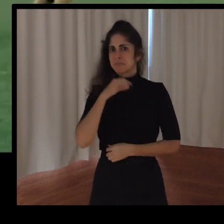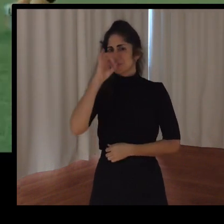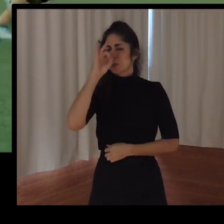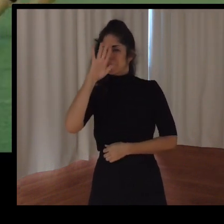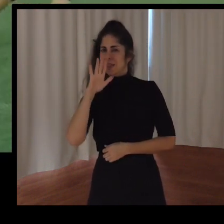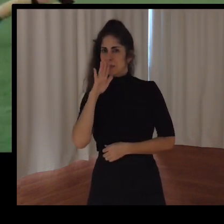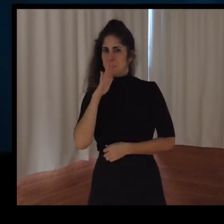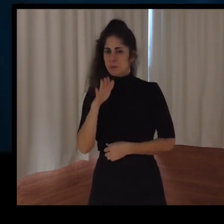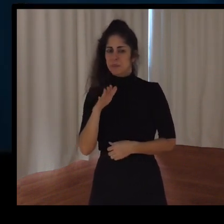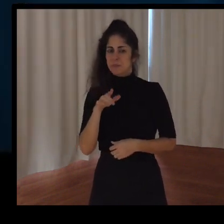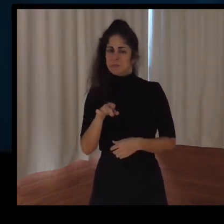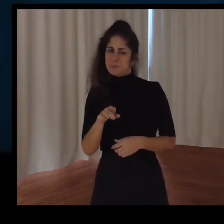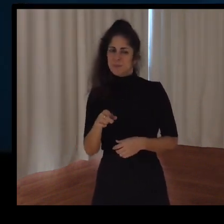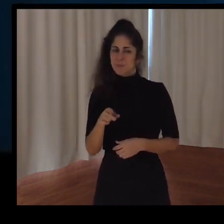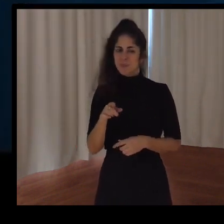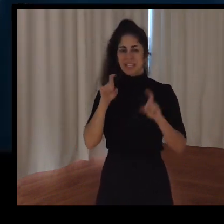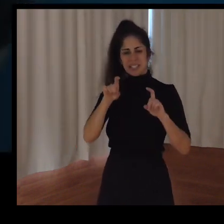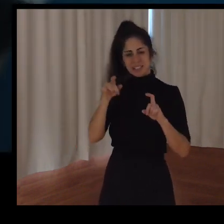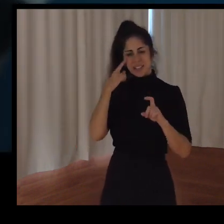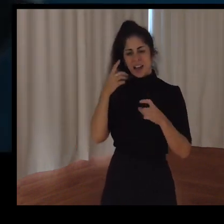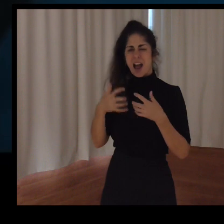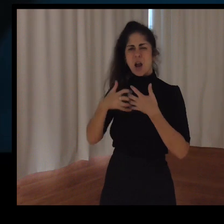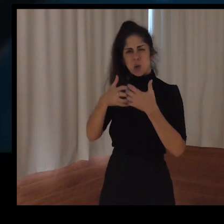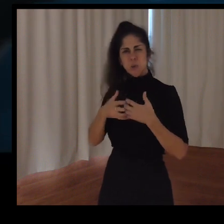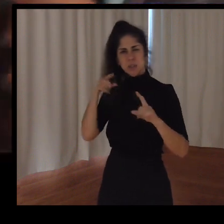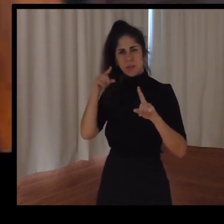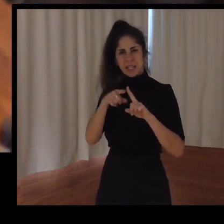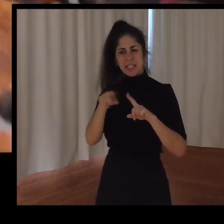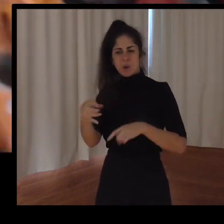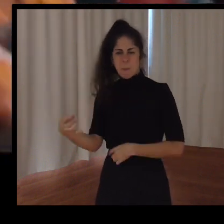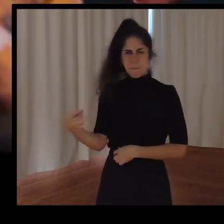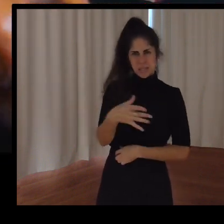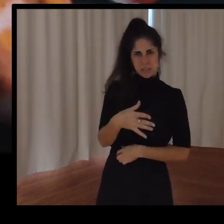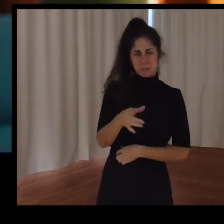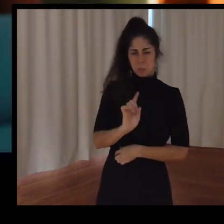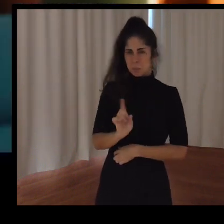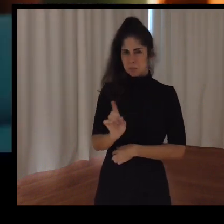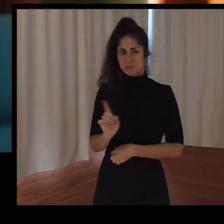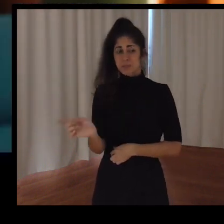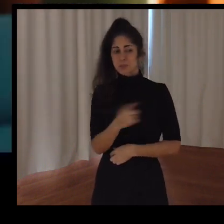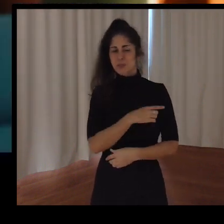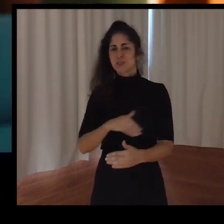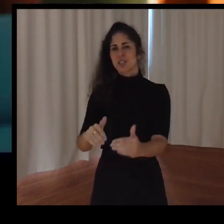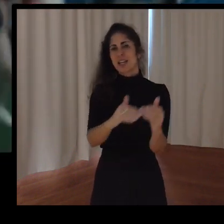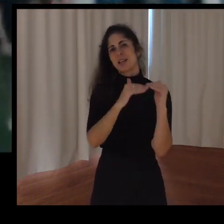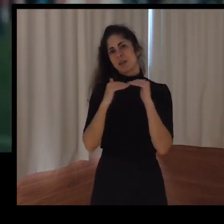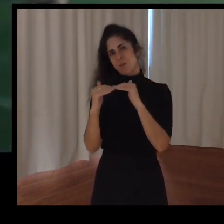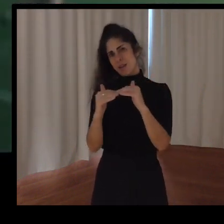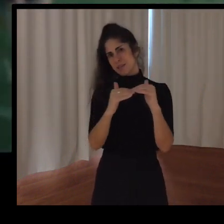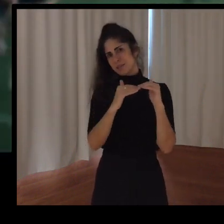tu rival no sea mejor que tú. Son todos iguales. Una elección para el fútbol.